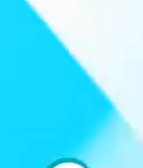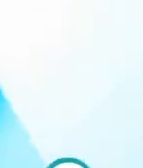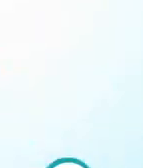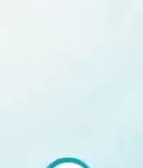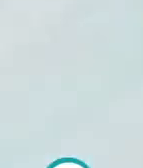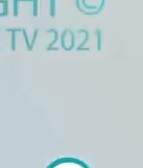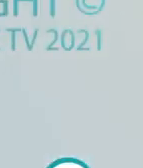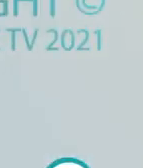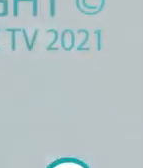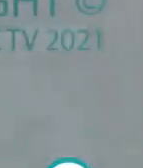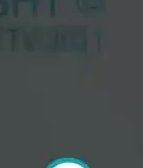...no... ...no...